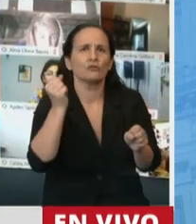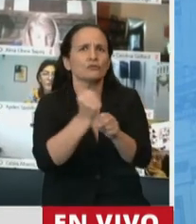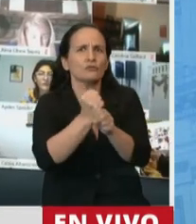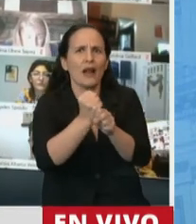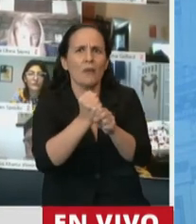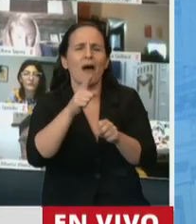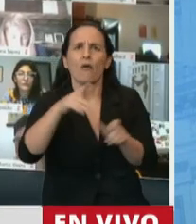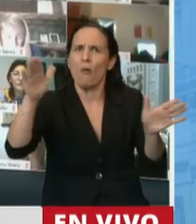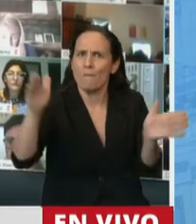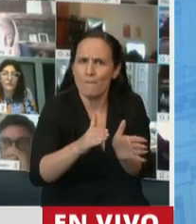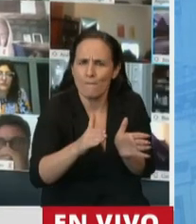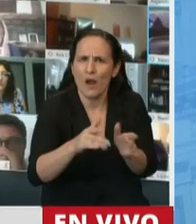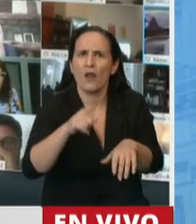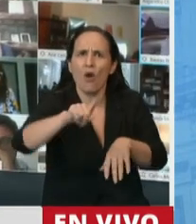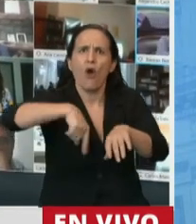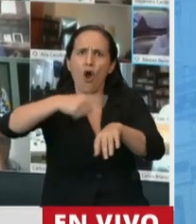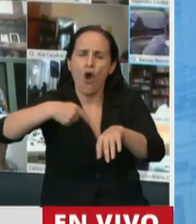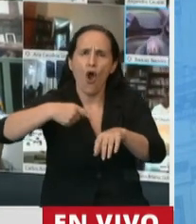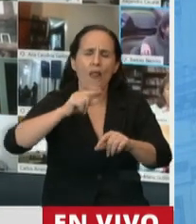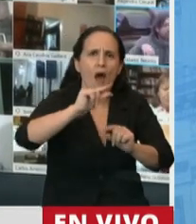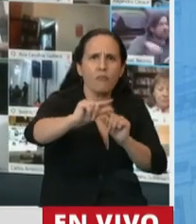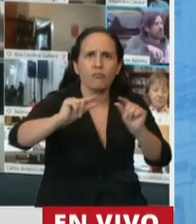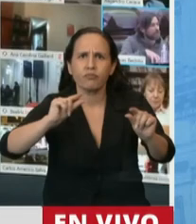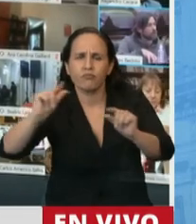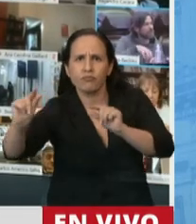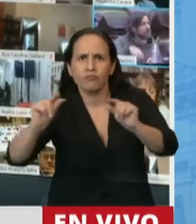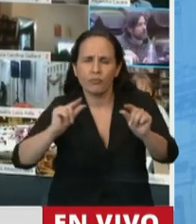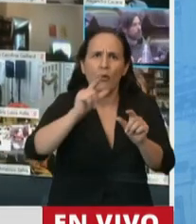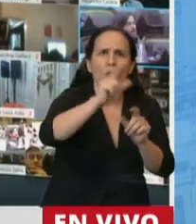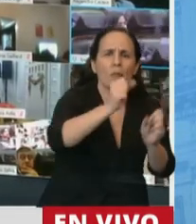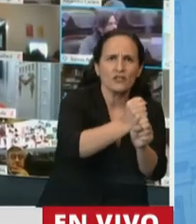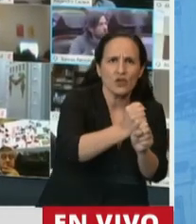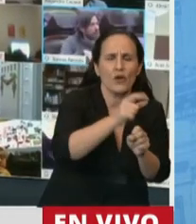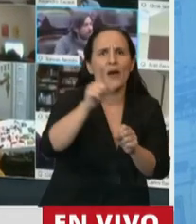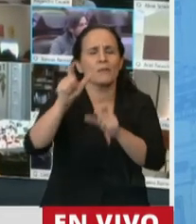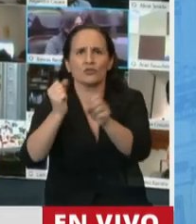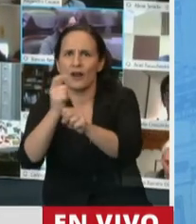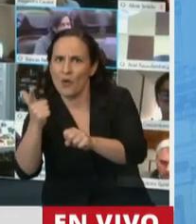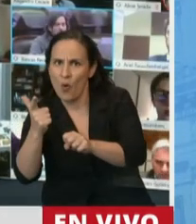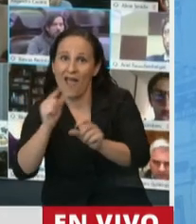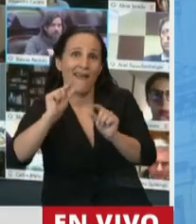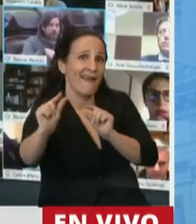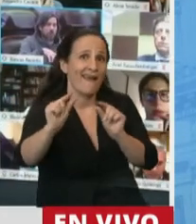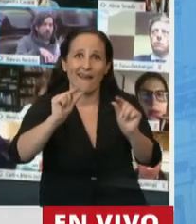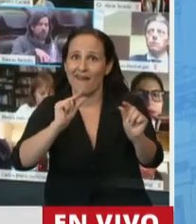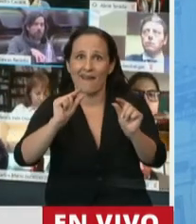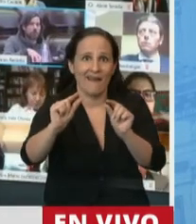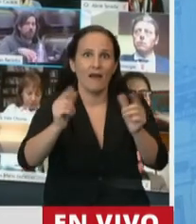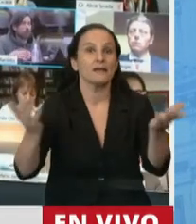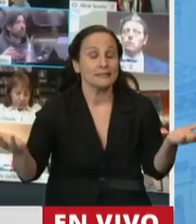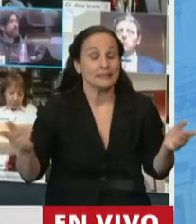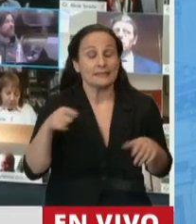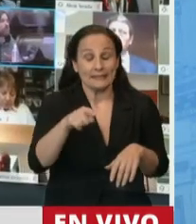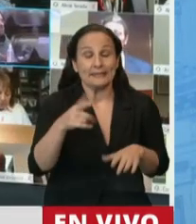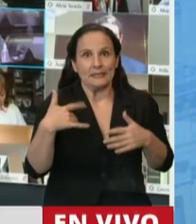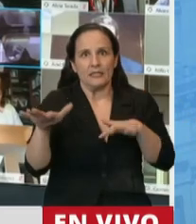y de repartir las horas entre ocupados y desocupados, entre ocupados y desocupados, que hoy justamente es un gran flagelo